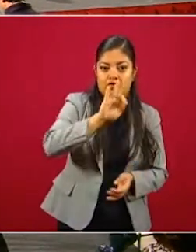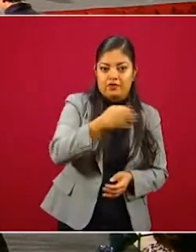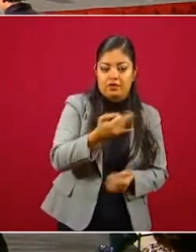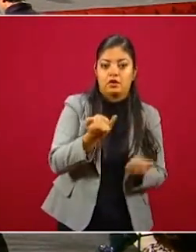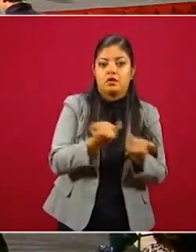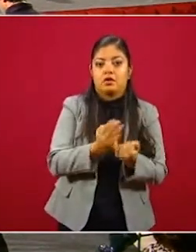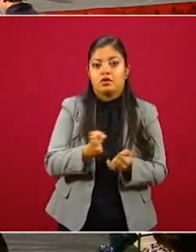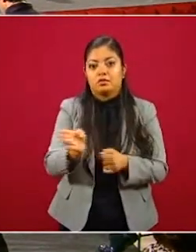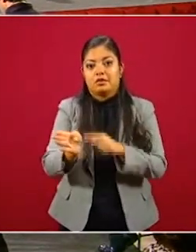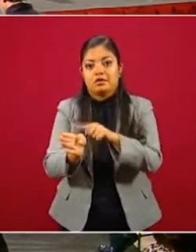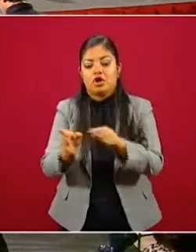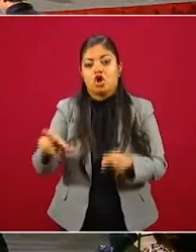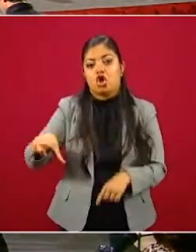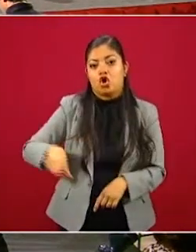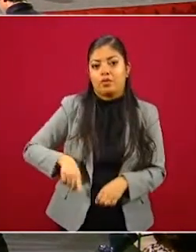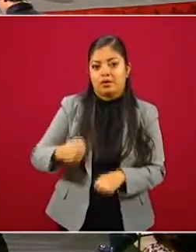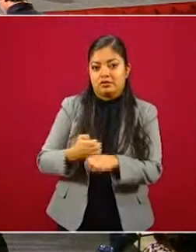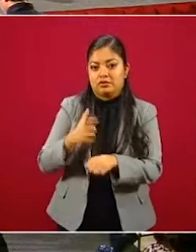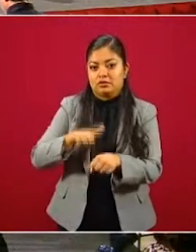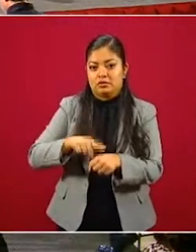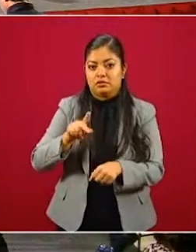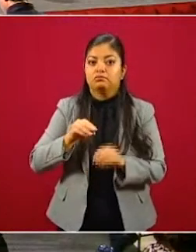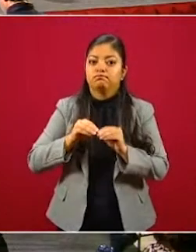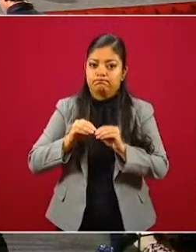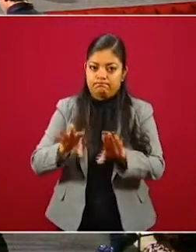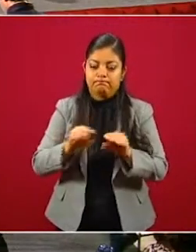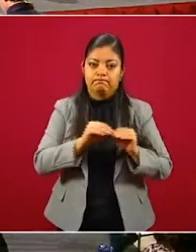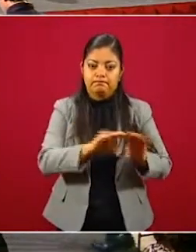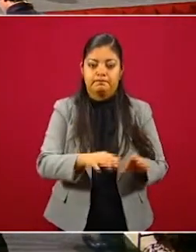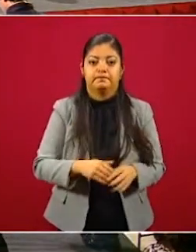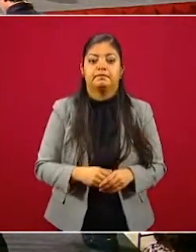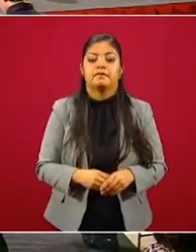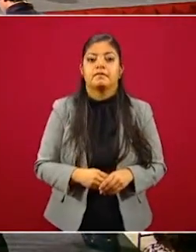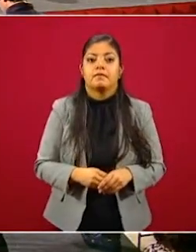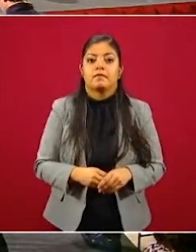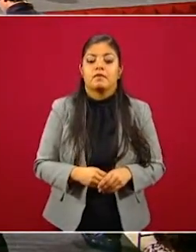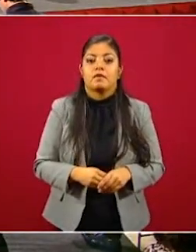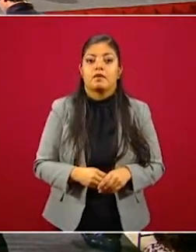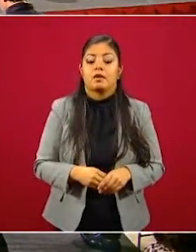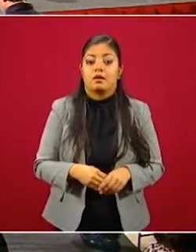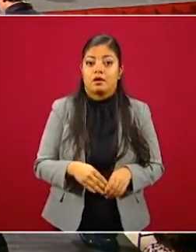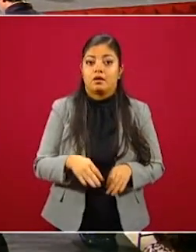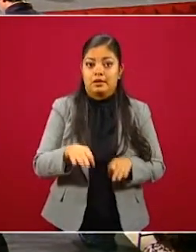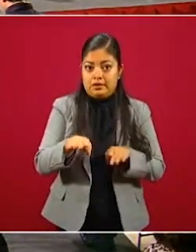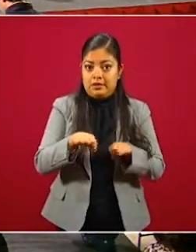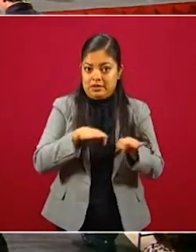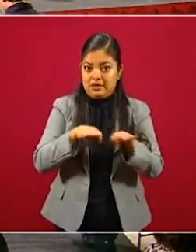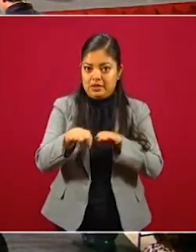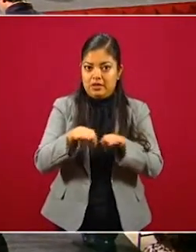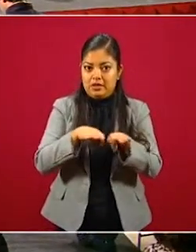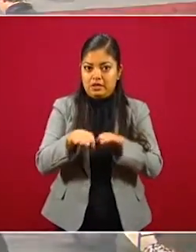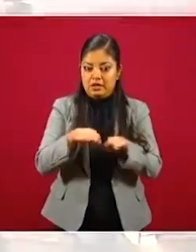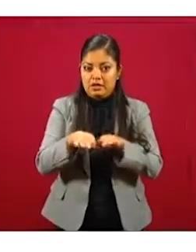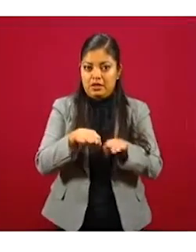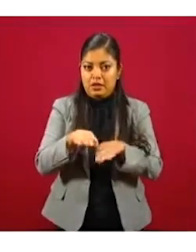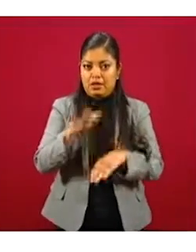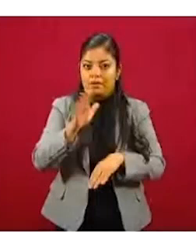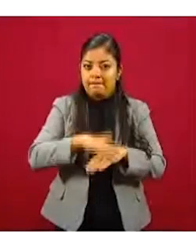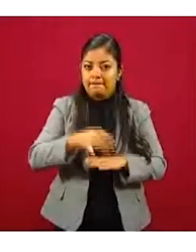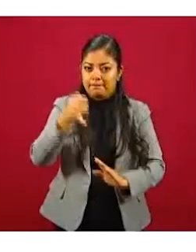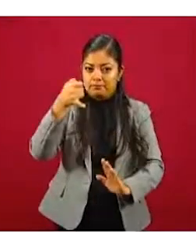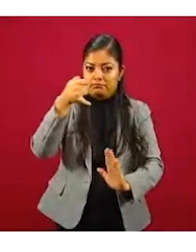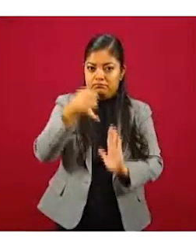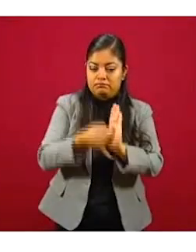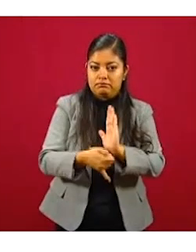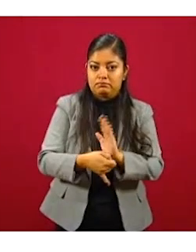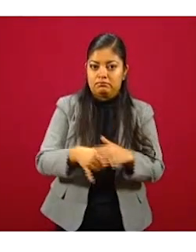de los gobiernos estatales. Vamos a informar. Eh, trabajando a fondo con una